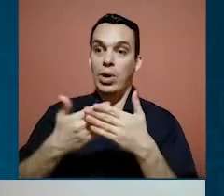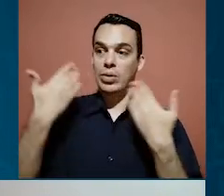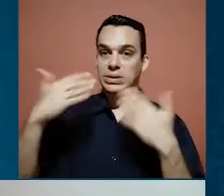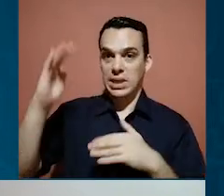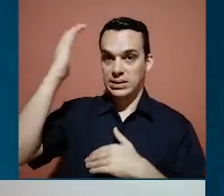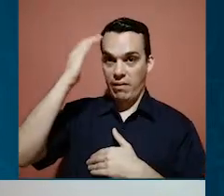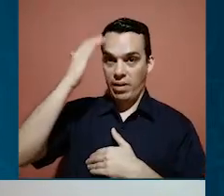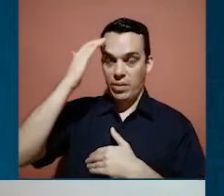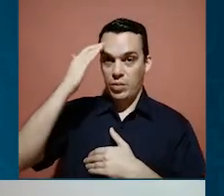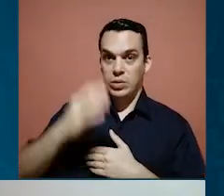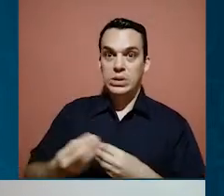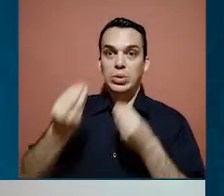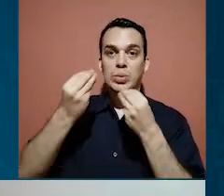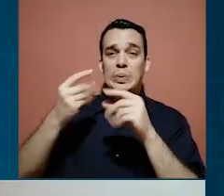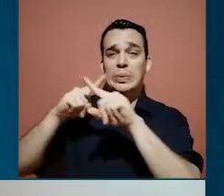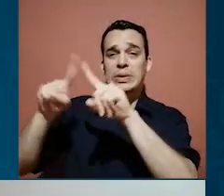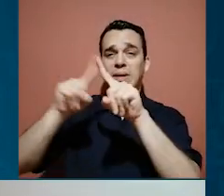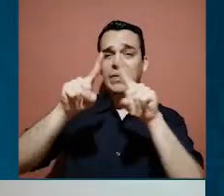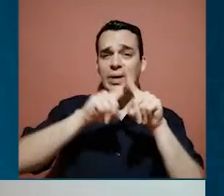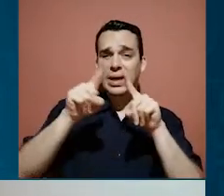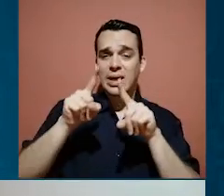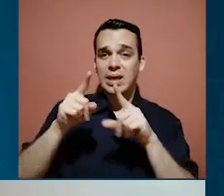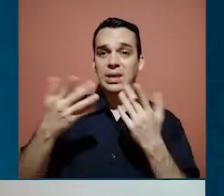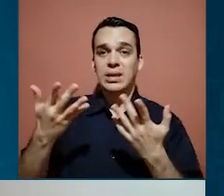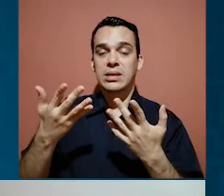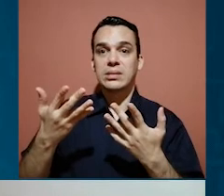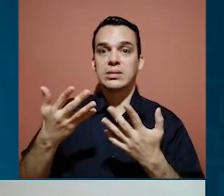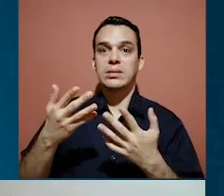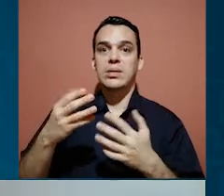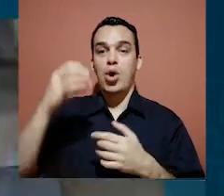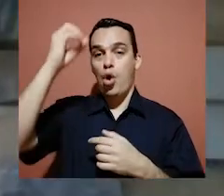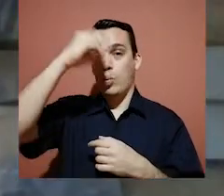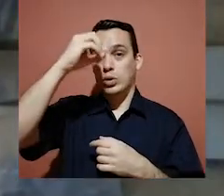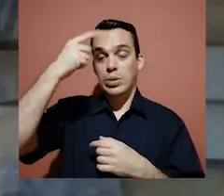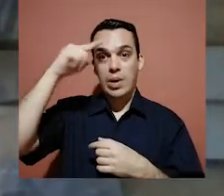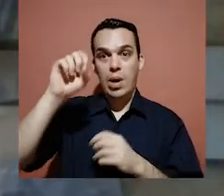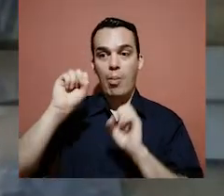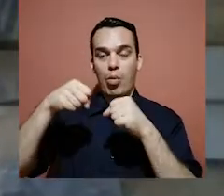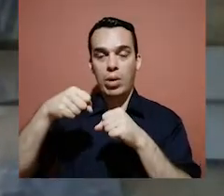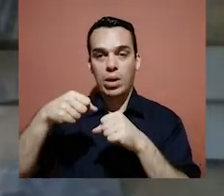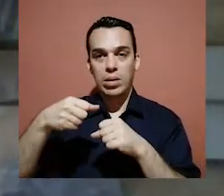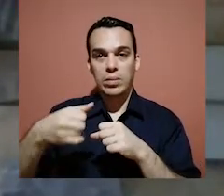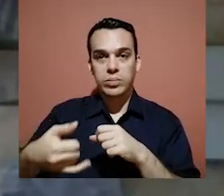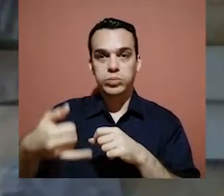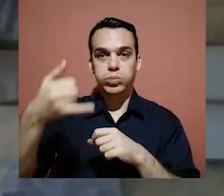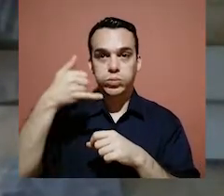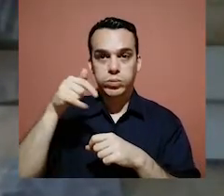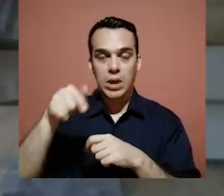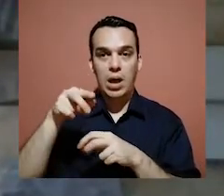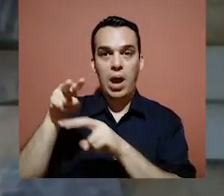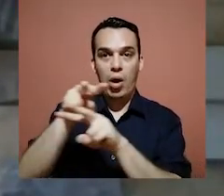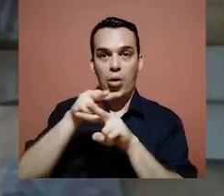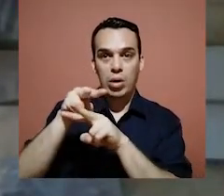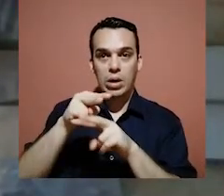Bueno, ya sabemos que son múltiples las opciones que tiene la comunidad para poder contactar a la Contraloría de Servicios, que eso es